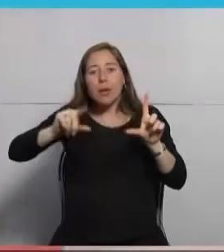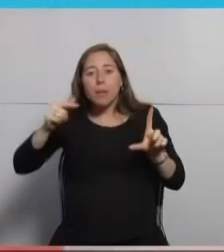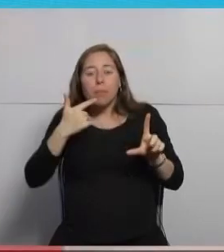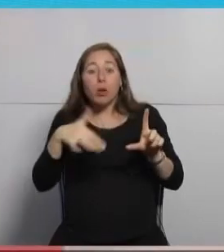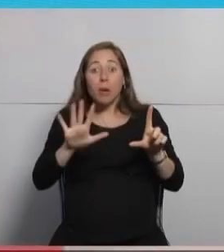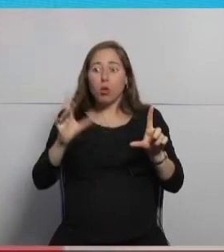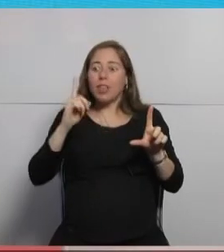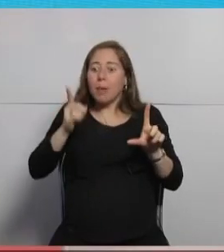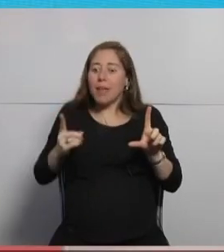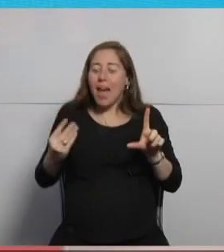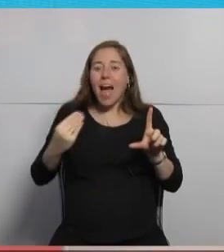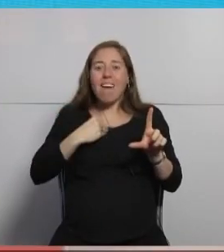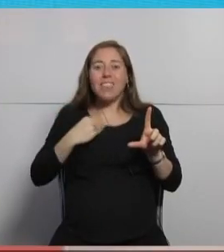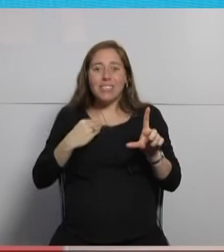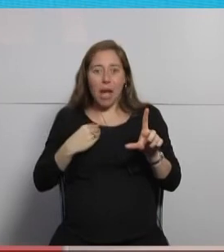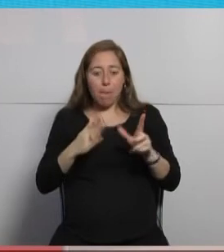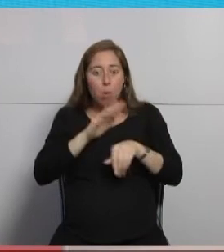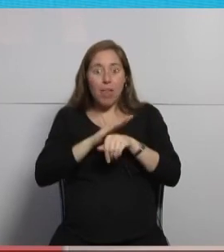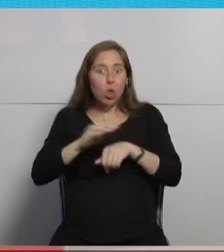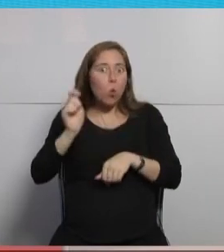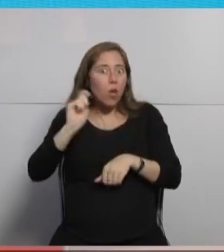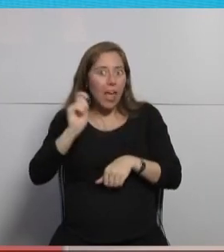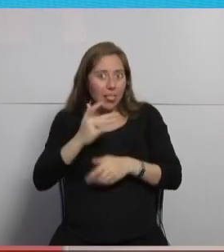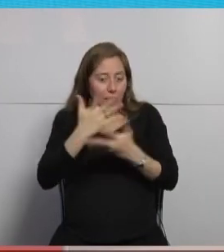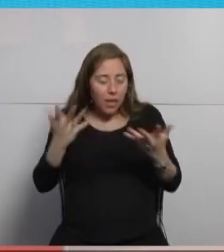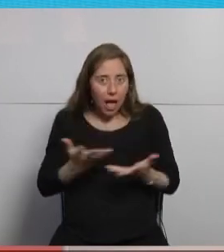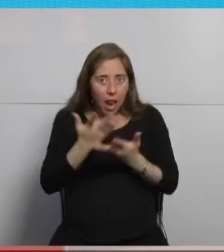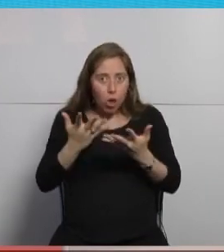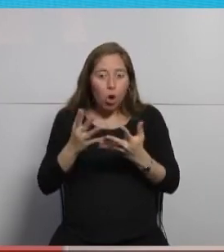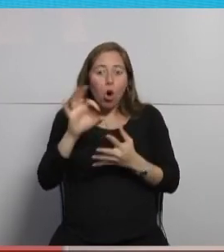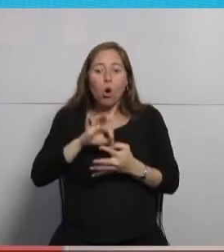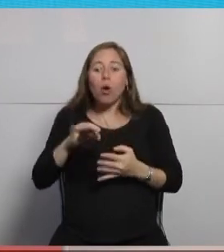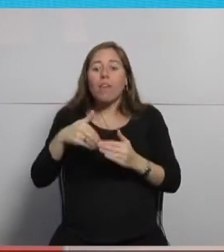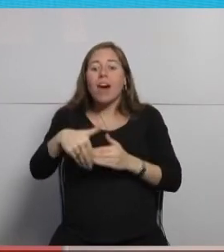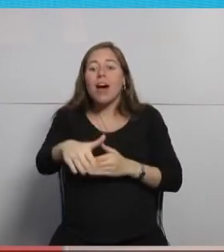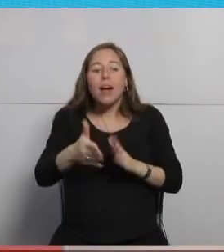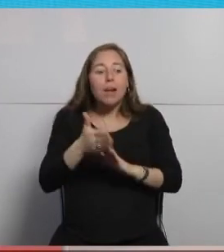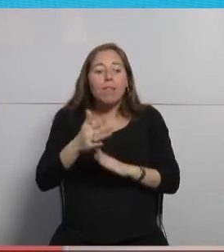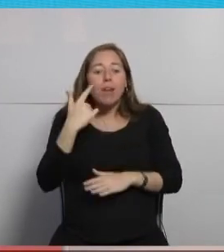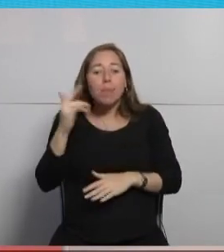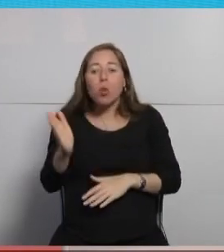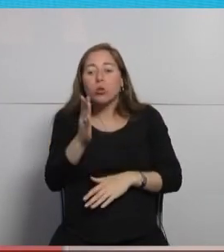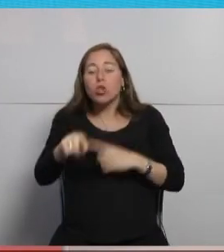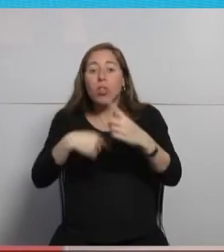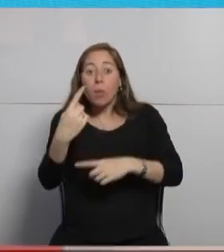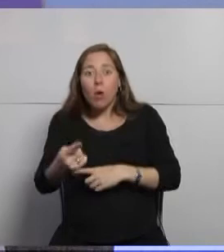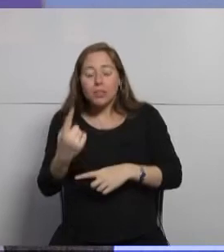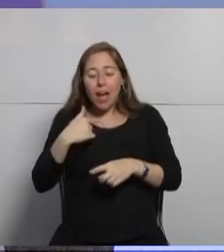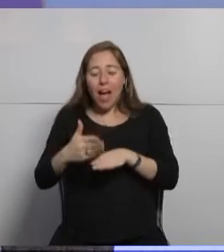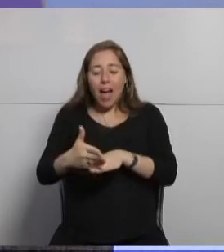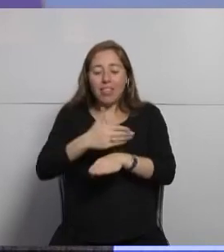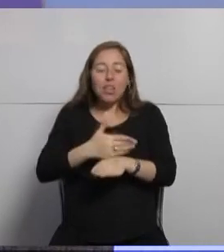alertas específicas para lo que está desarrollando y lo que en algún día va a llegar a producción entonces podemos llegar a tener cosas un poco más